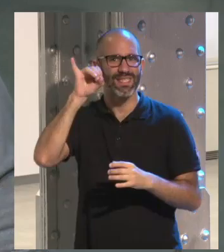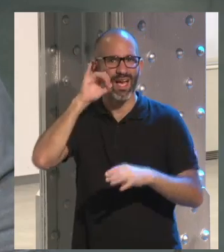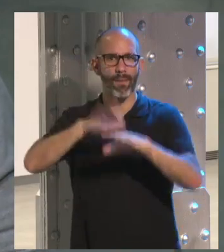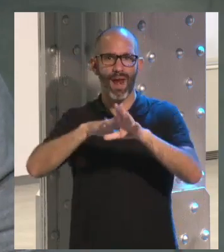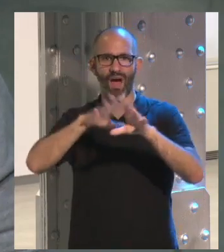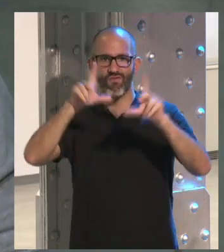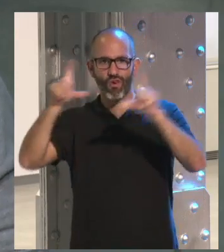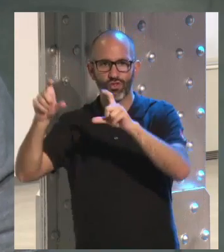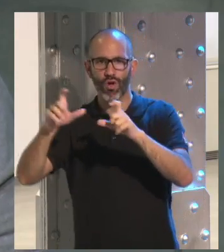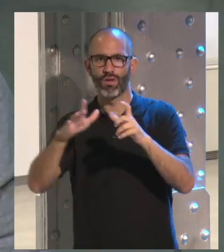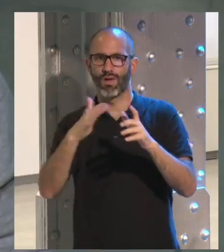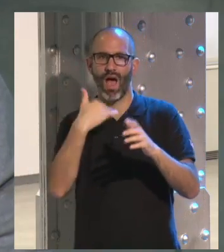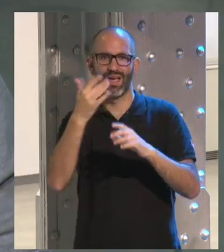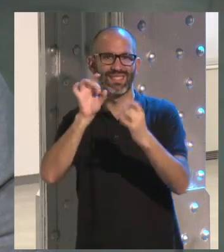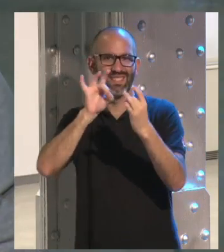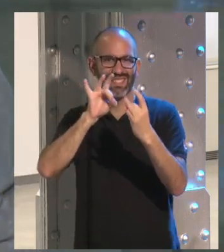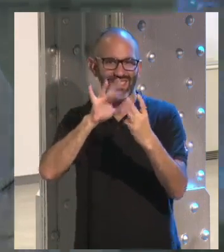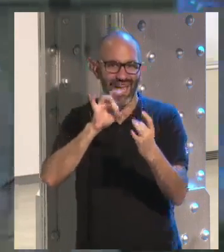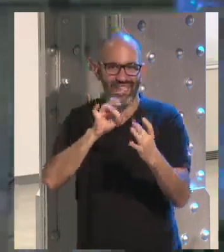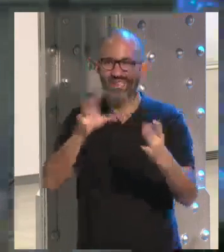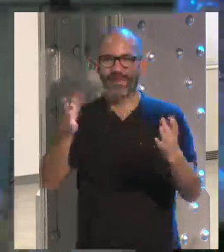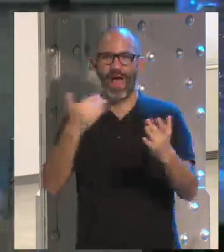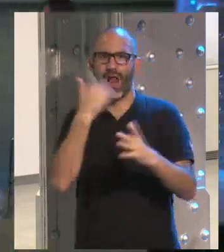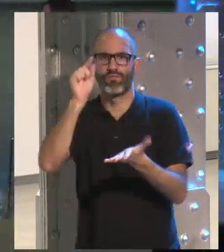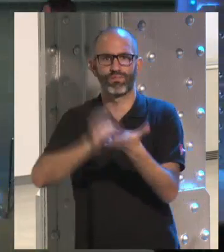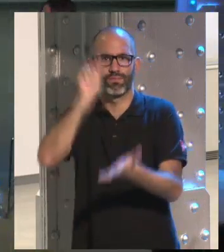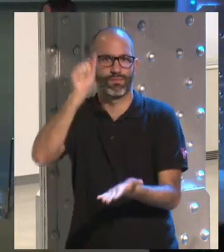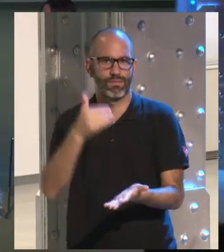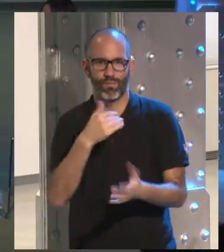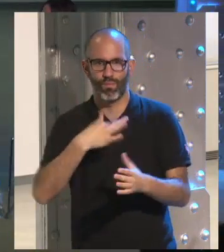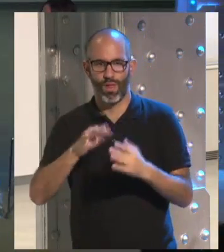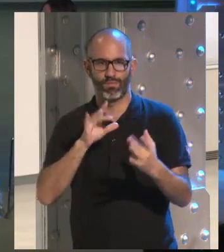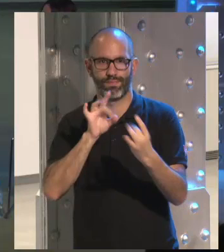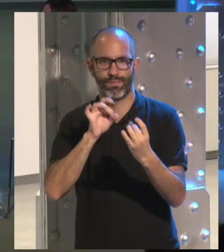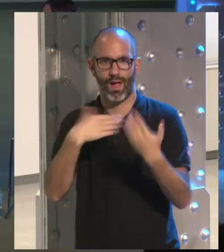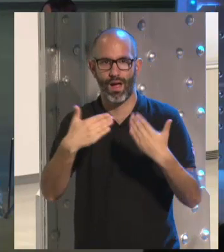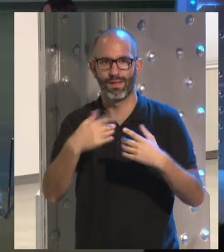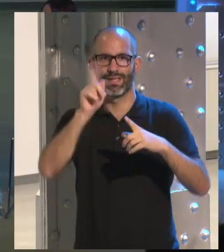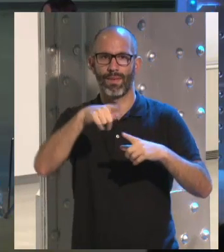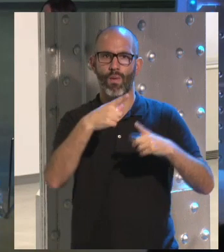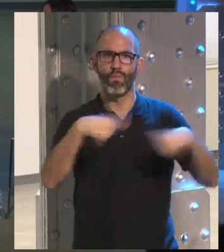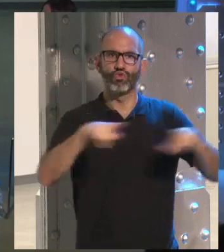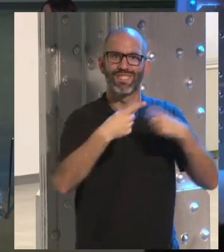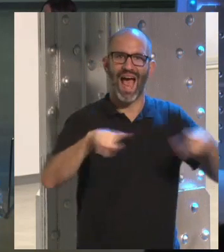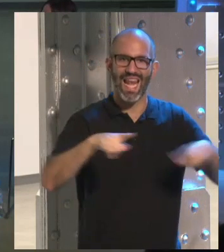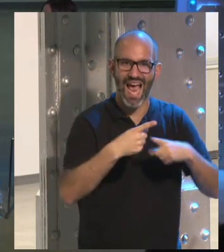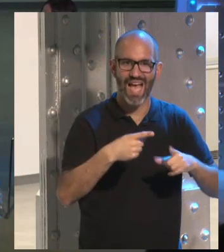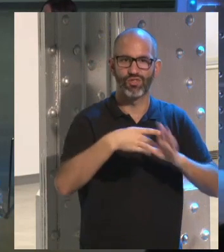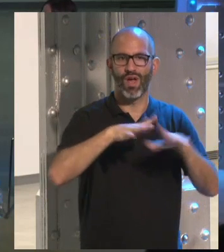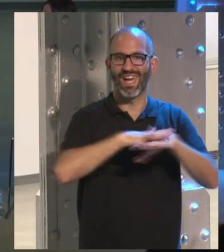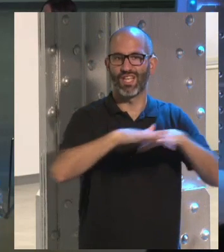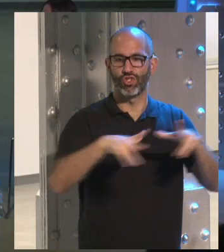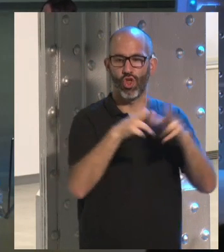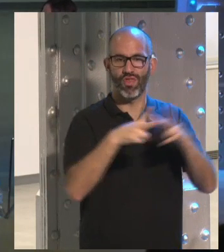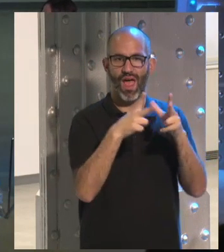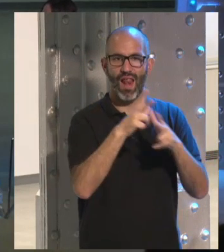para fotos, Snapchat, para algo inmediato, algo rápido. Musical.ly, por ejemplo, que es una red social que he descubierto no hace